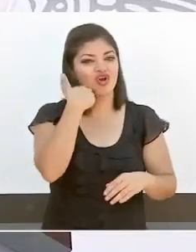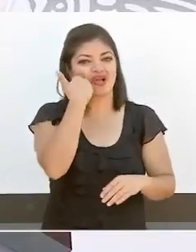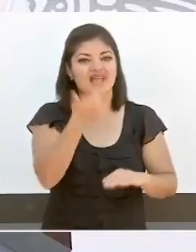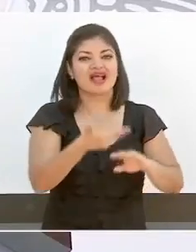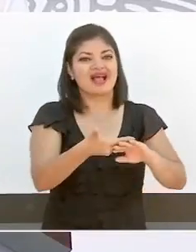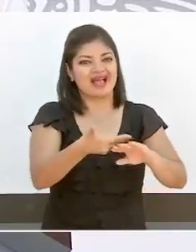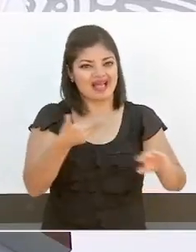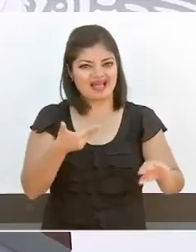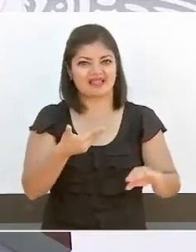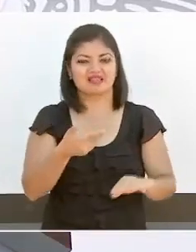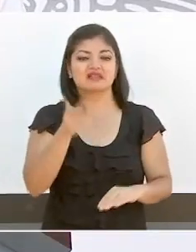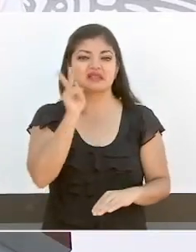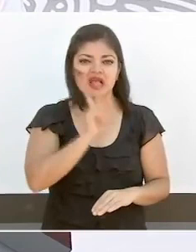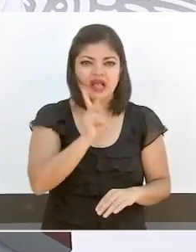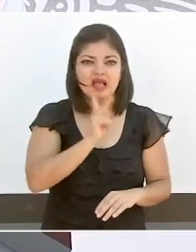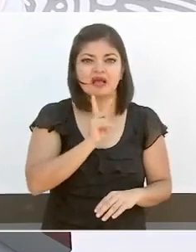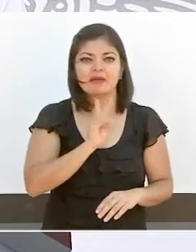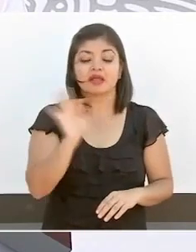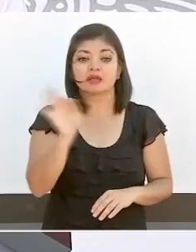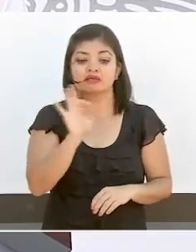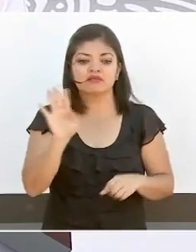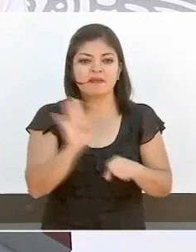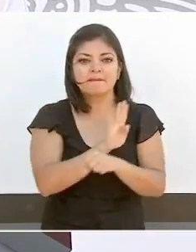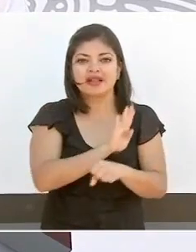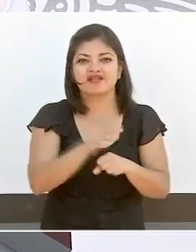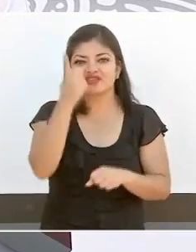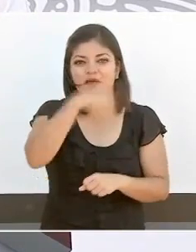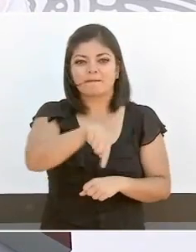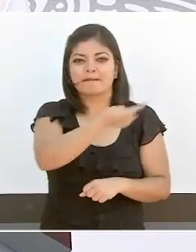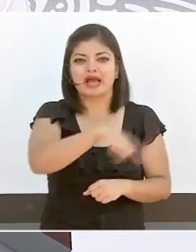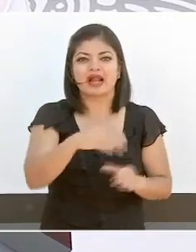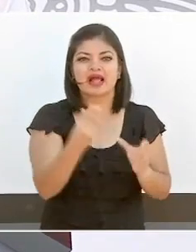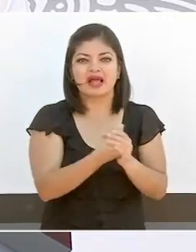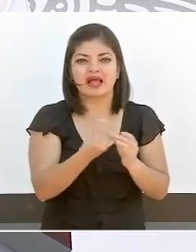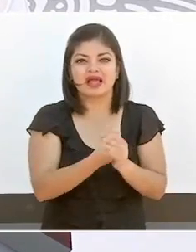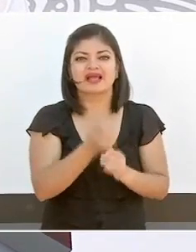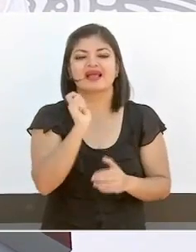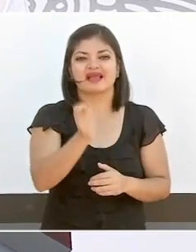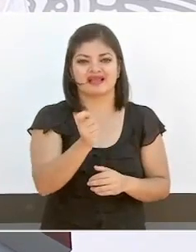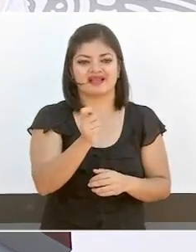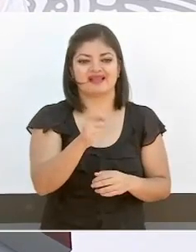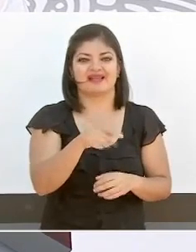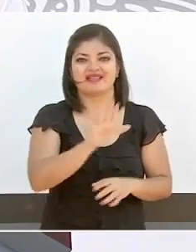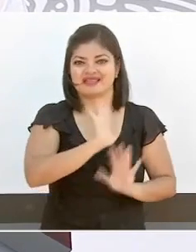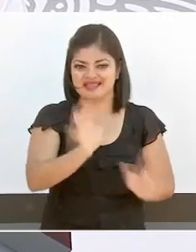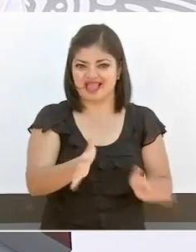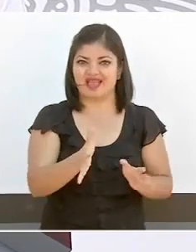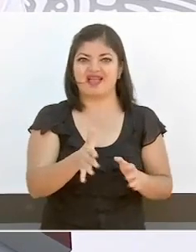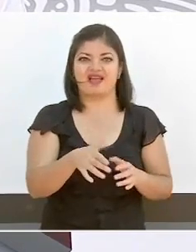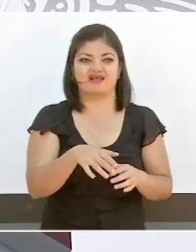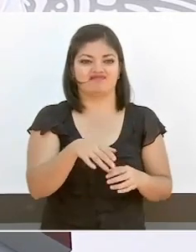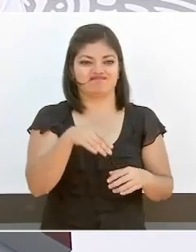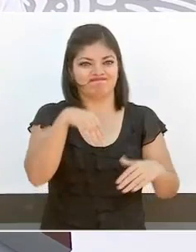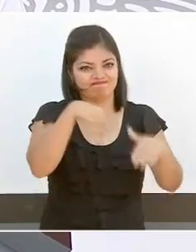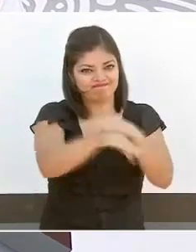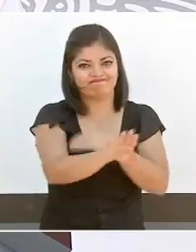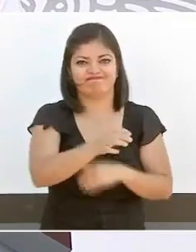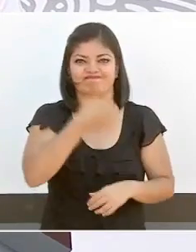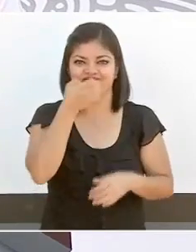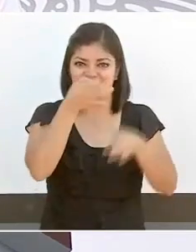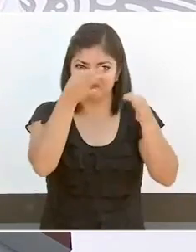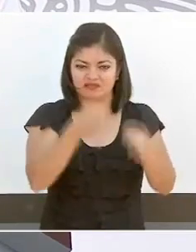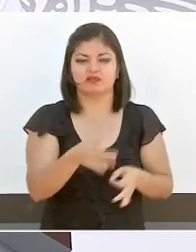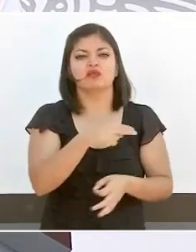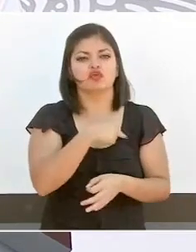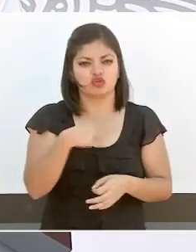reiniciar las clases presenciales. Vamos a seguir